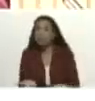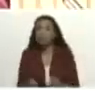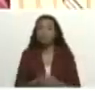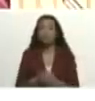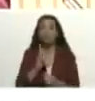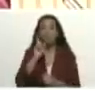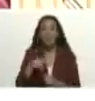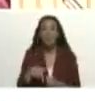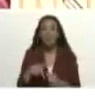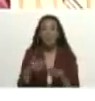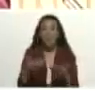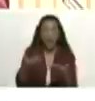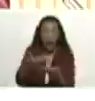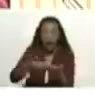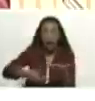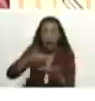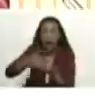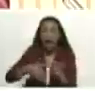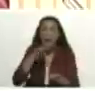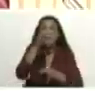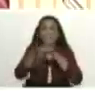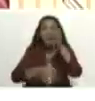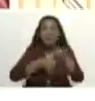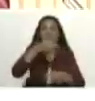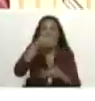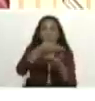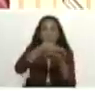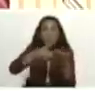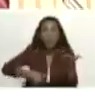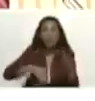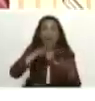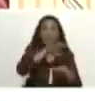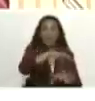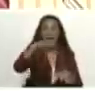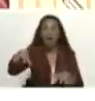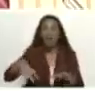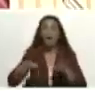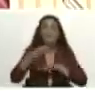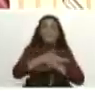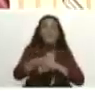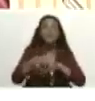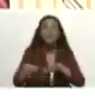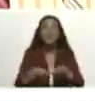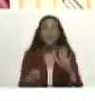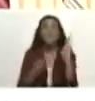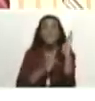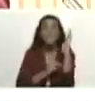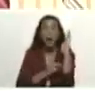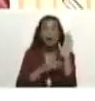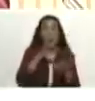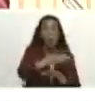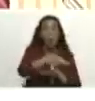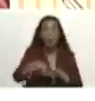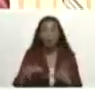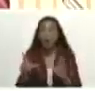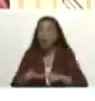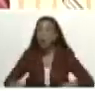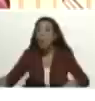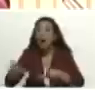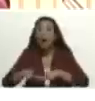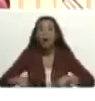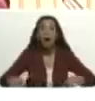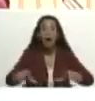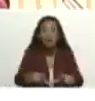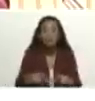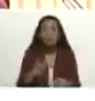los reportes al detalle, Estado por Estado, municipio por municipio, localidad por localidad.